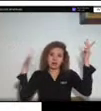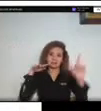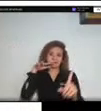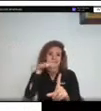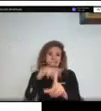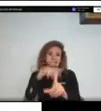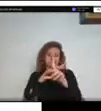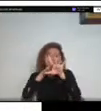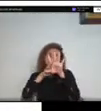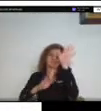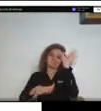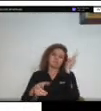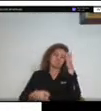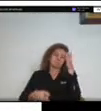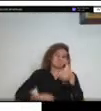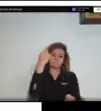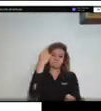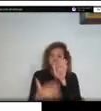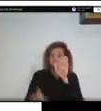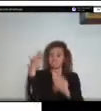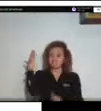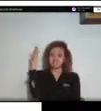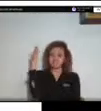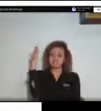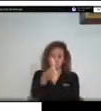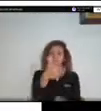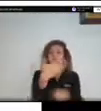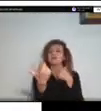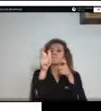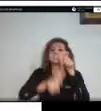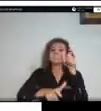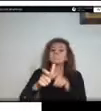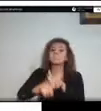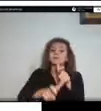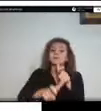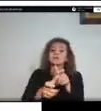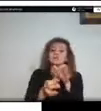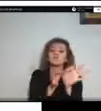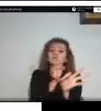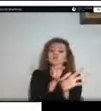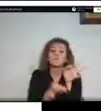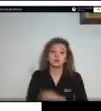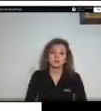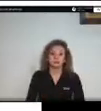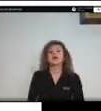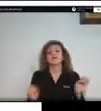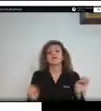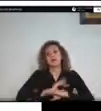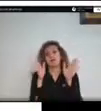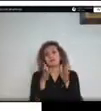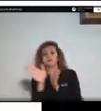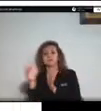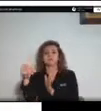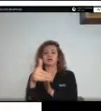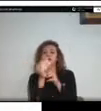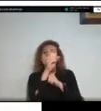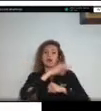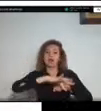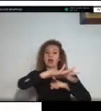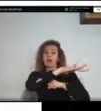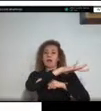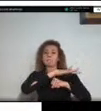personas sin embargo hay algunas afectaciones indirectas cuando hablamos de afectación al ambiente pues porque